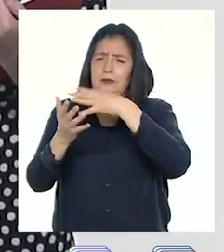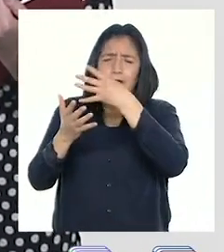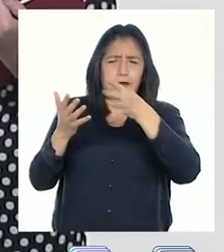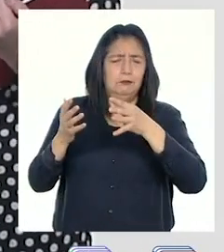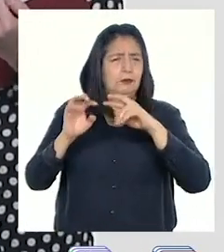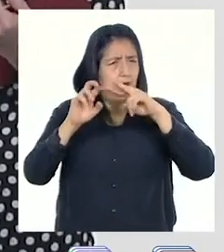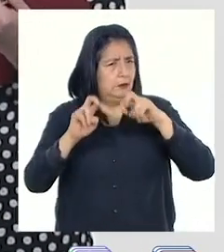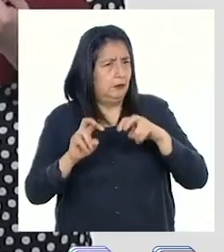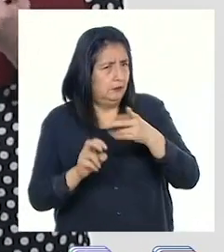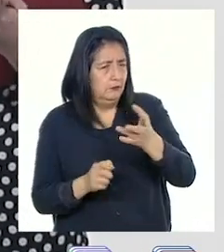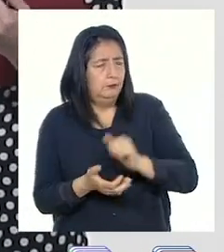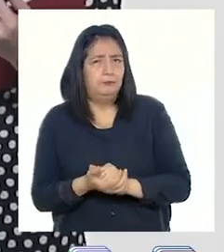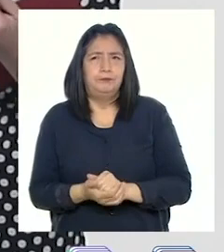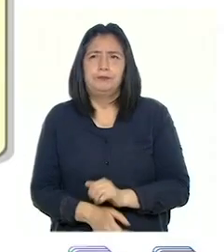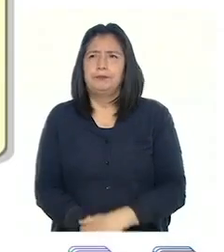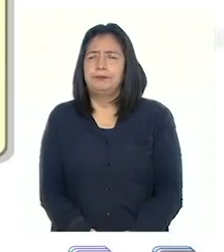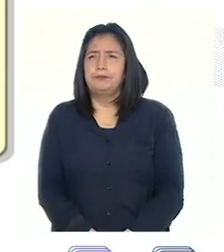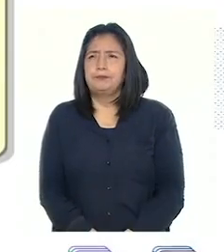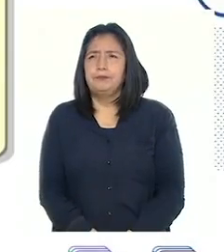de investigación, profesor.